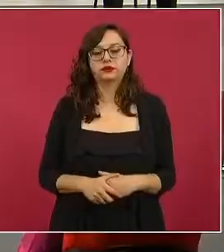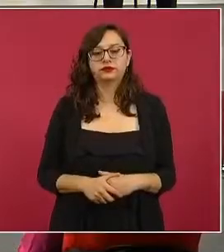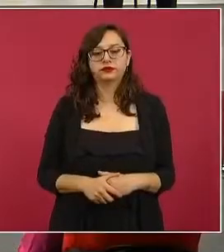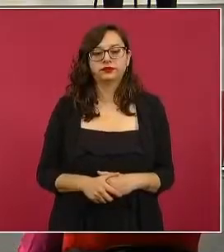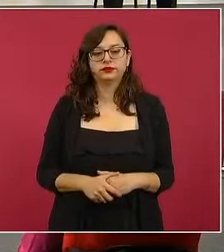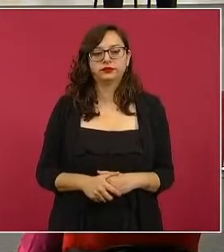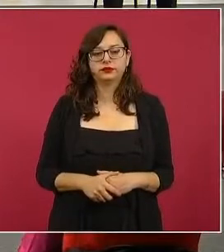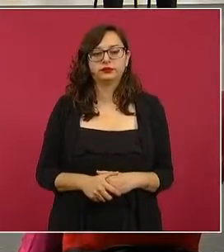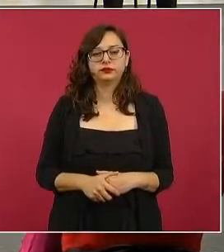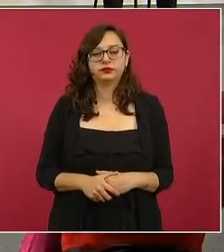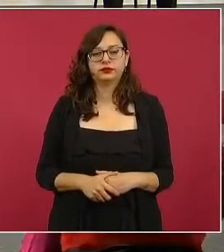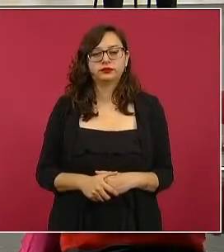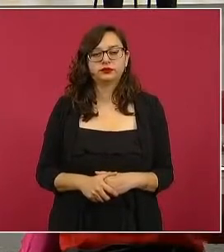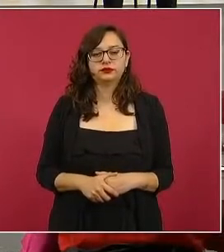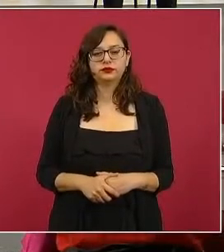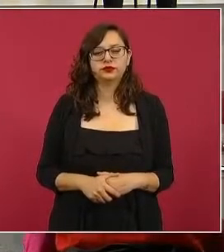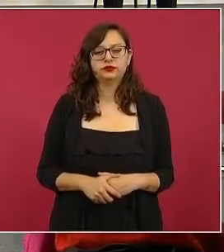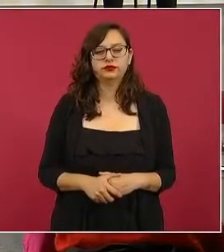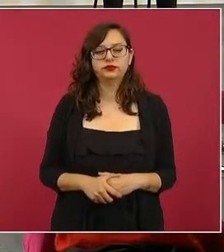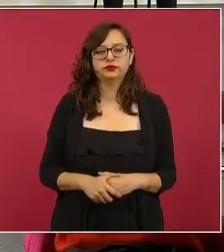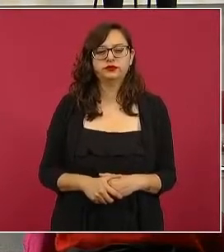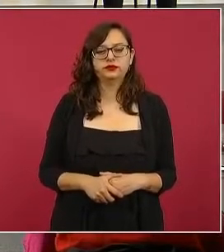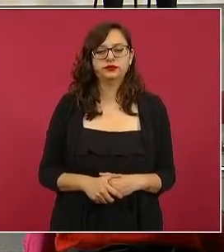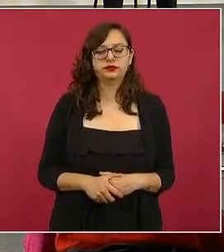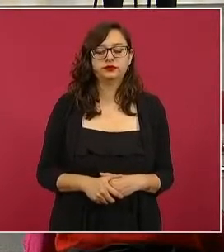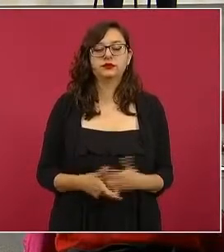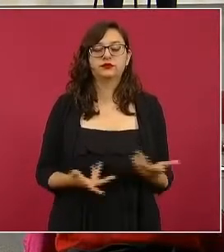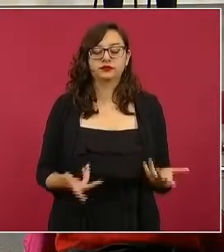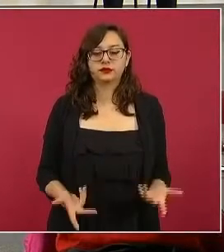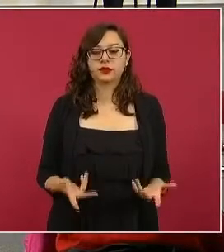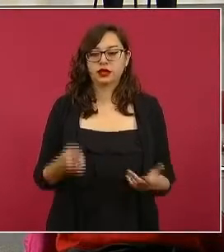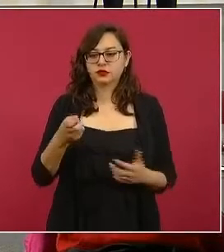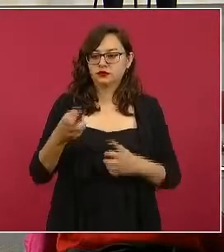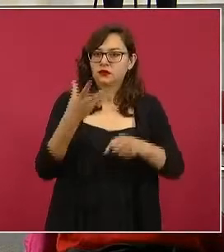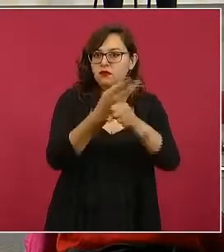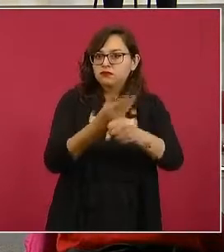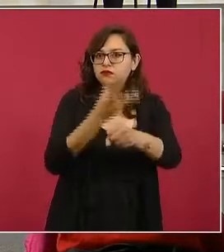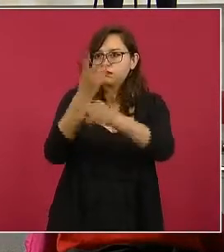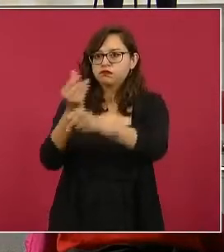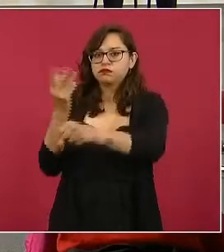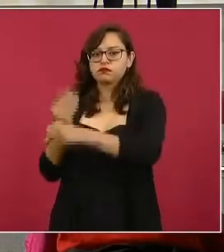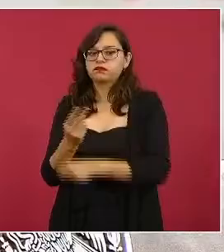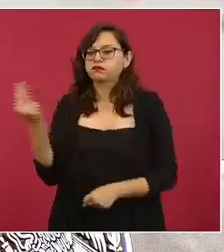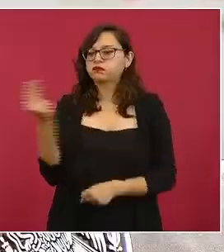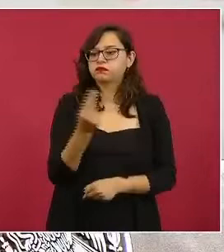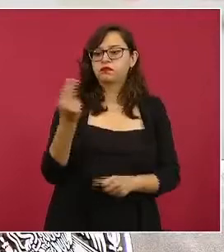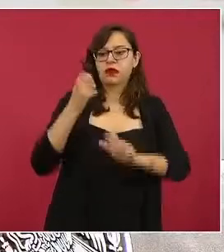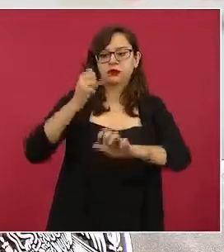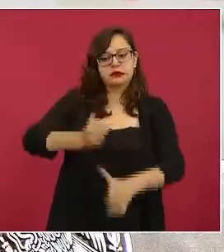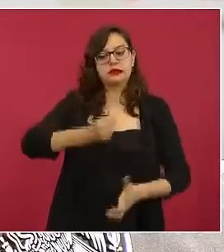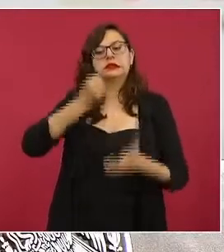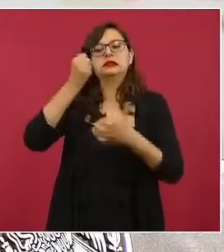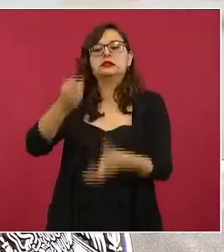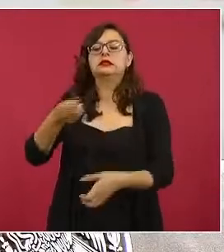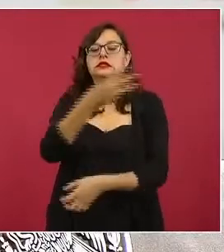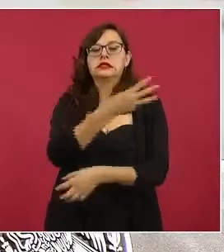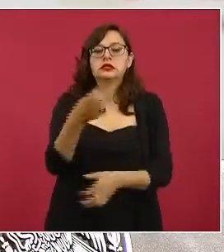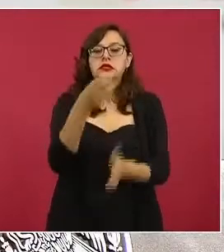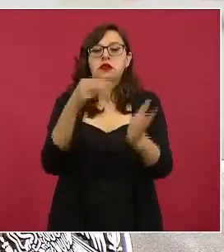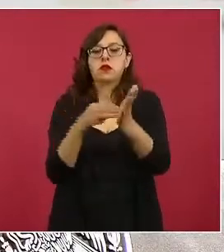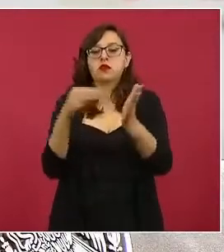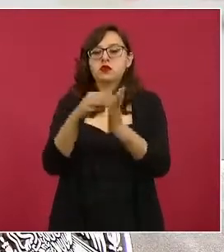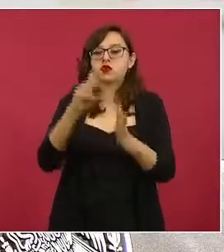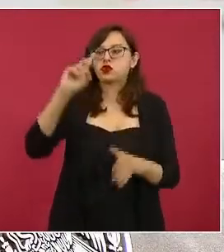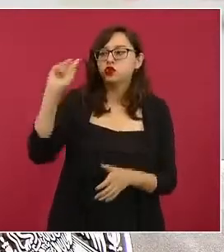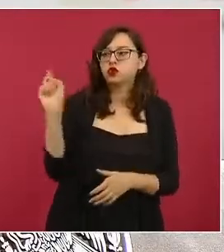Para esto, vamos a hacer una inversión de 300 millones de dólares, de los cuales